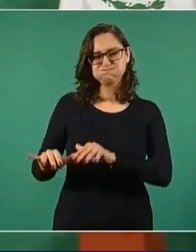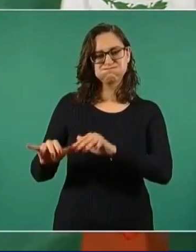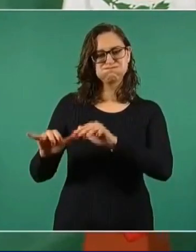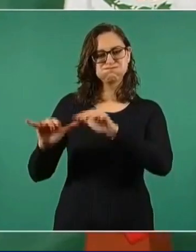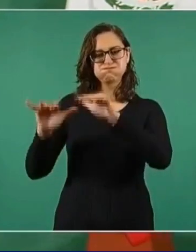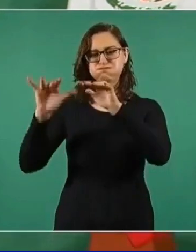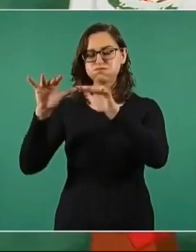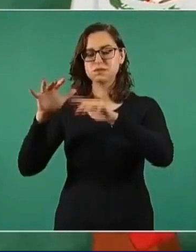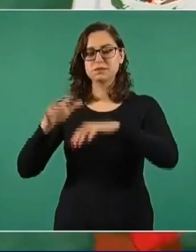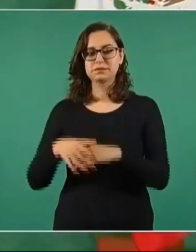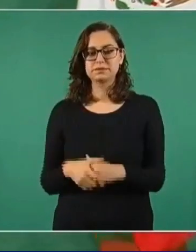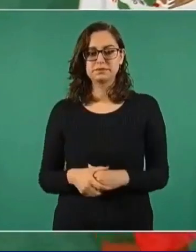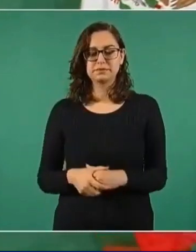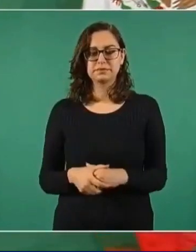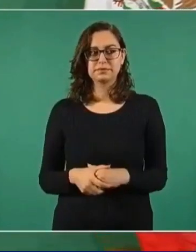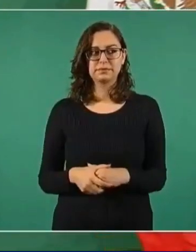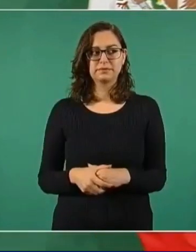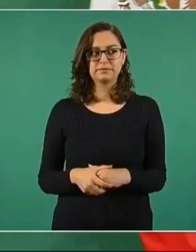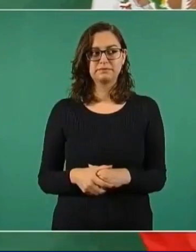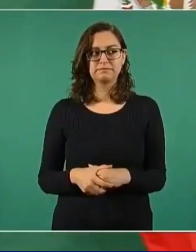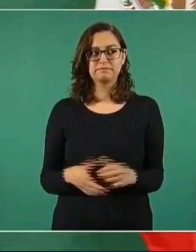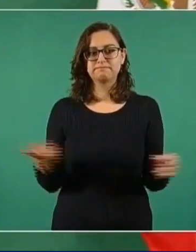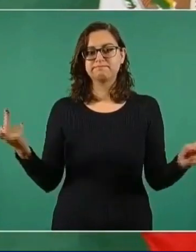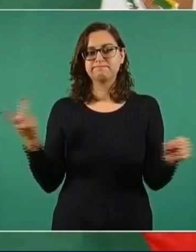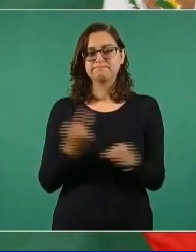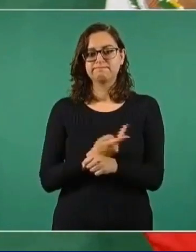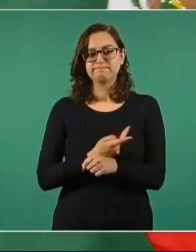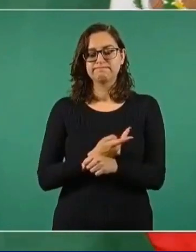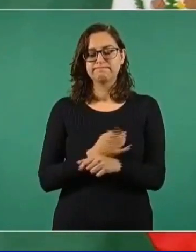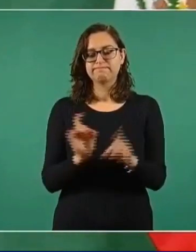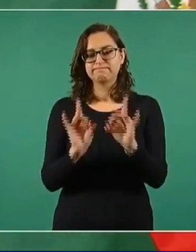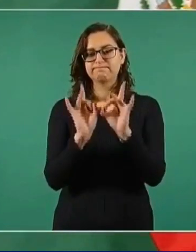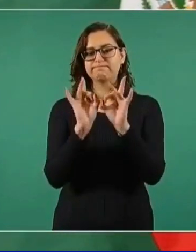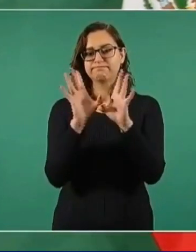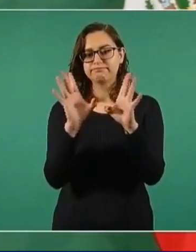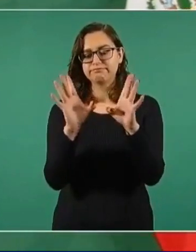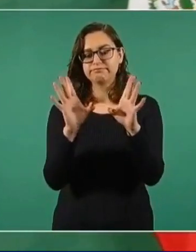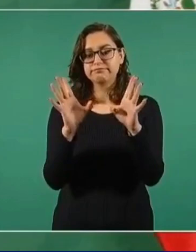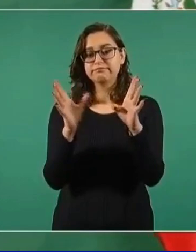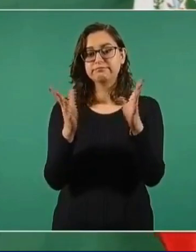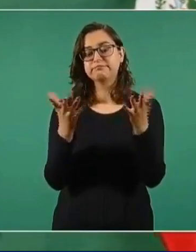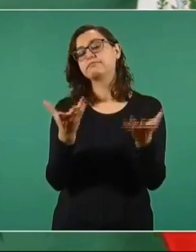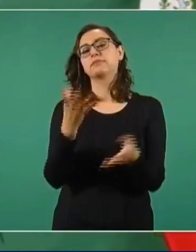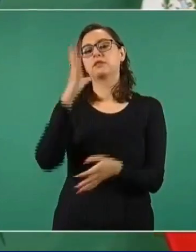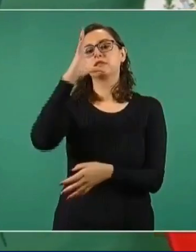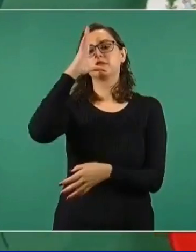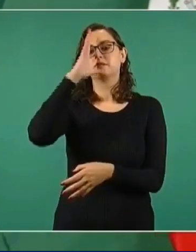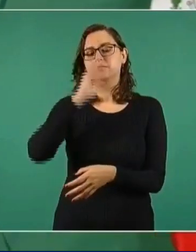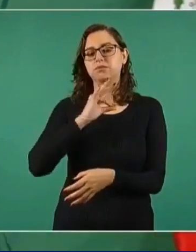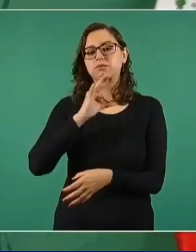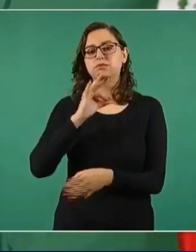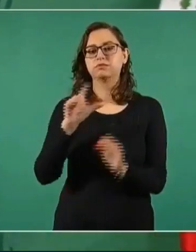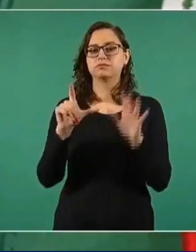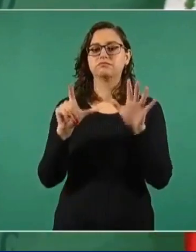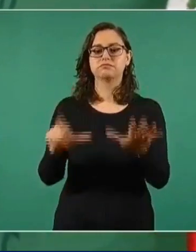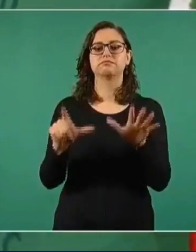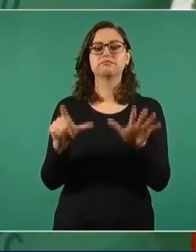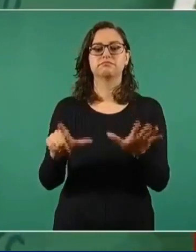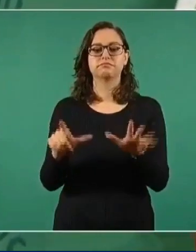Esto causó la muerte de 17 personas